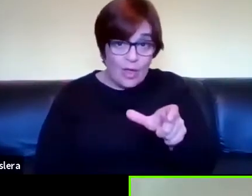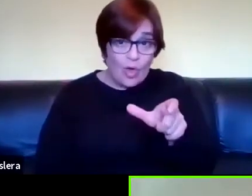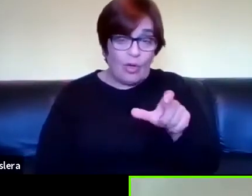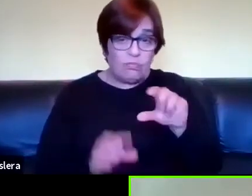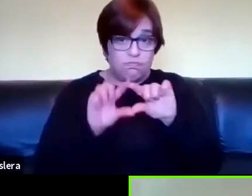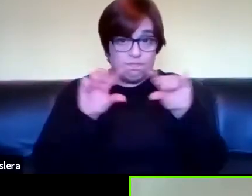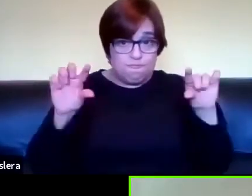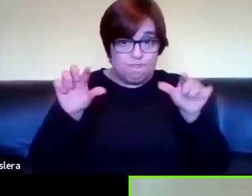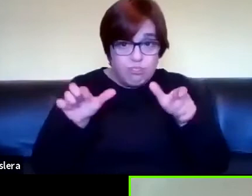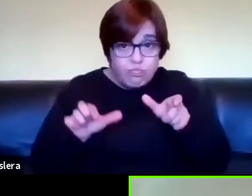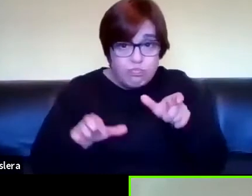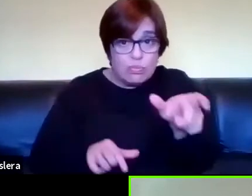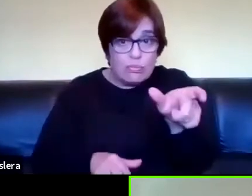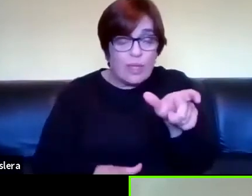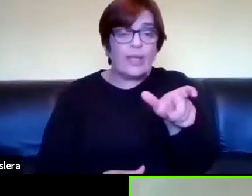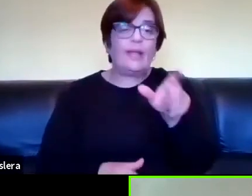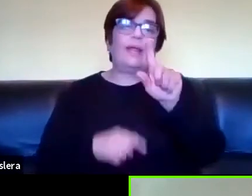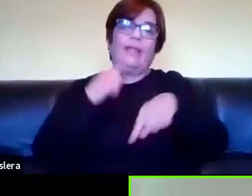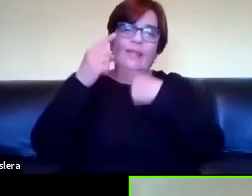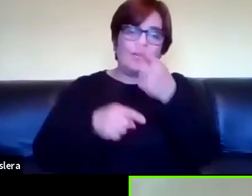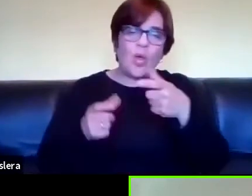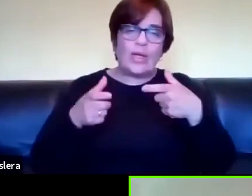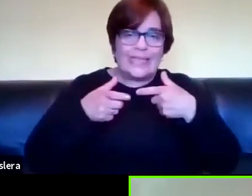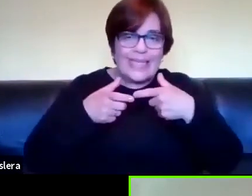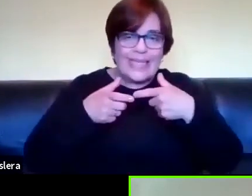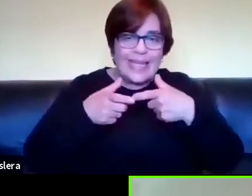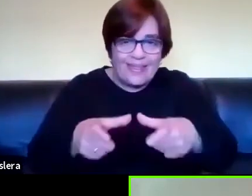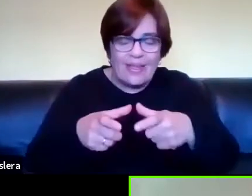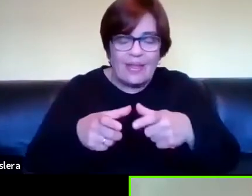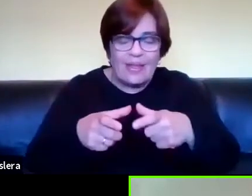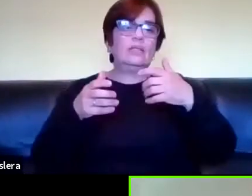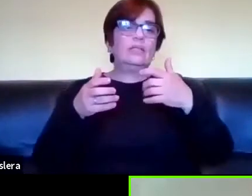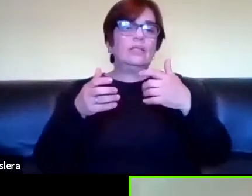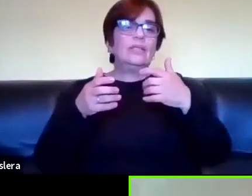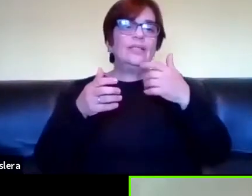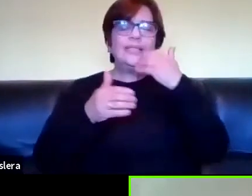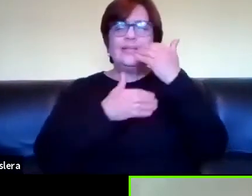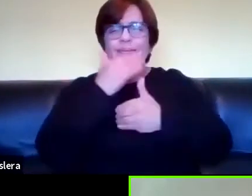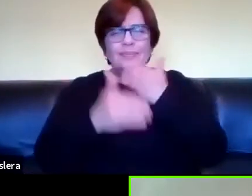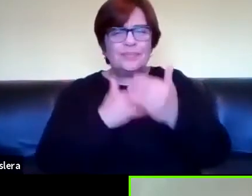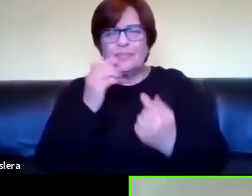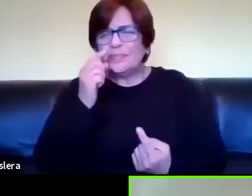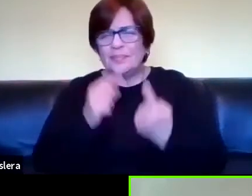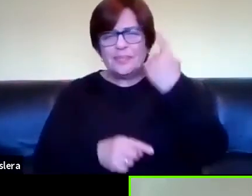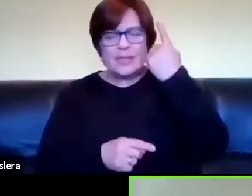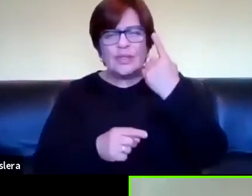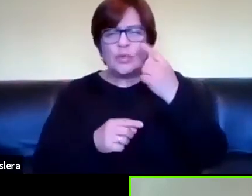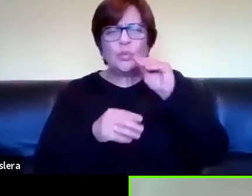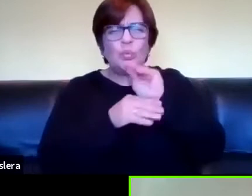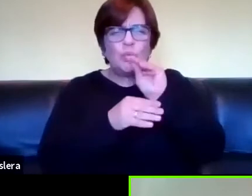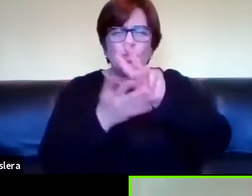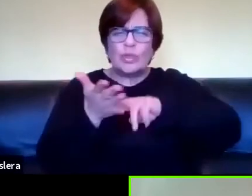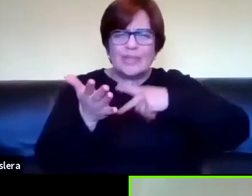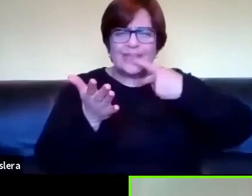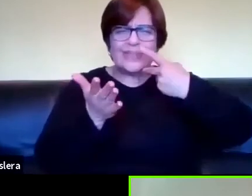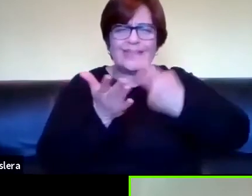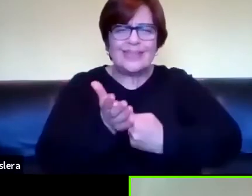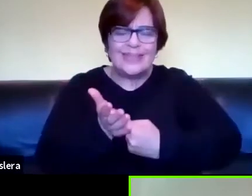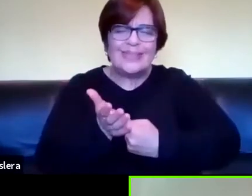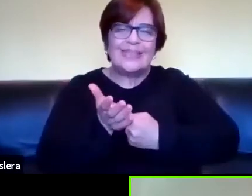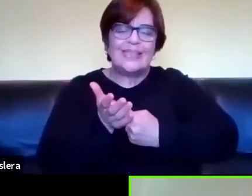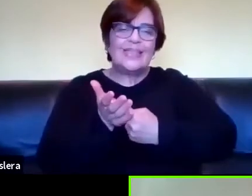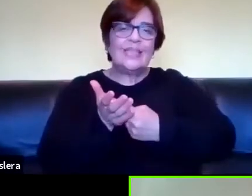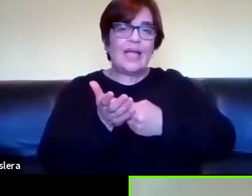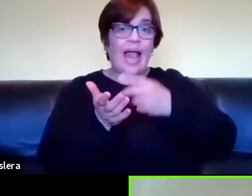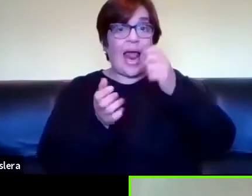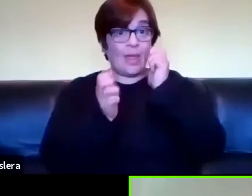vienen traduciendo al cassette después al CD-ROM bueno han generado son los primeros que generaron una escuela traductológica a la lengua de